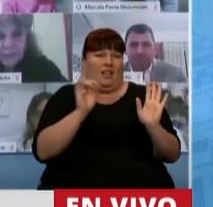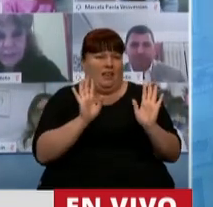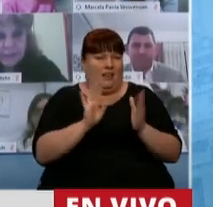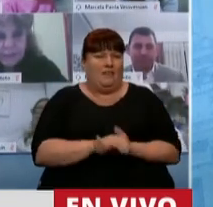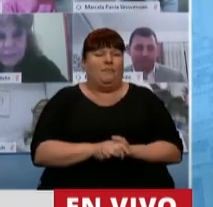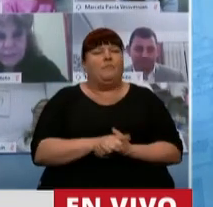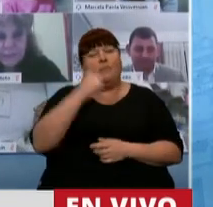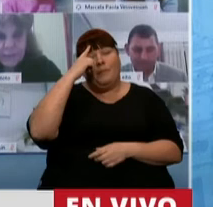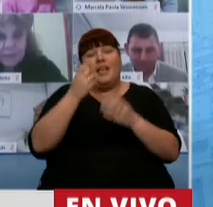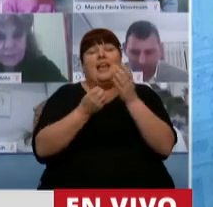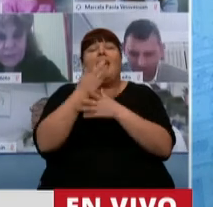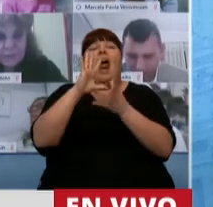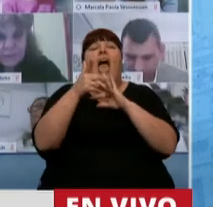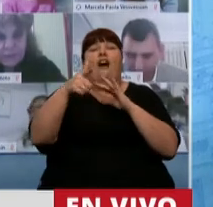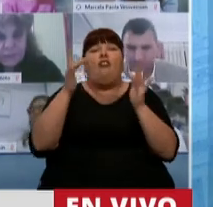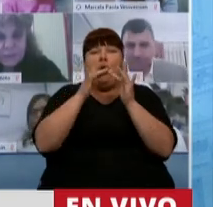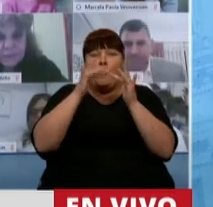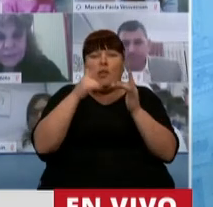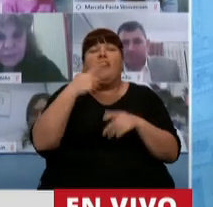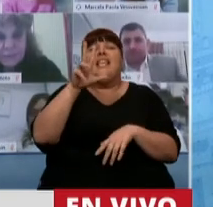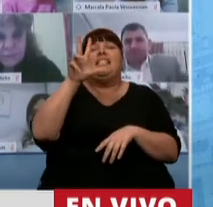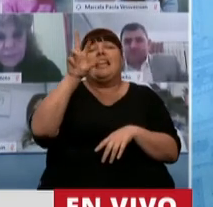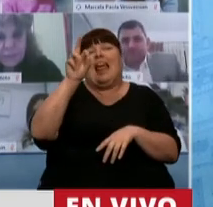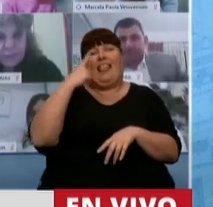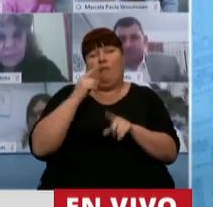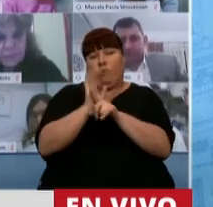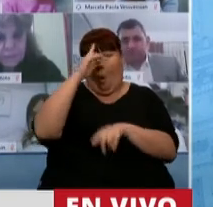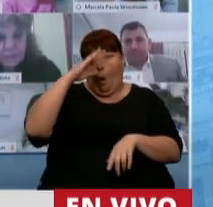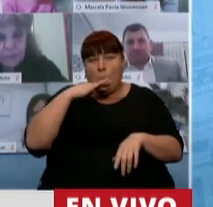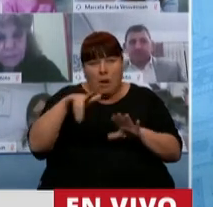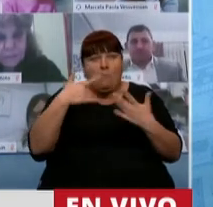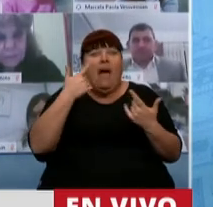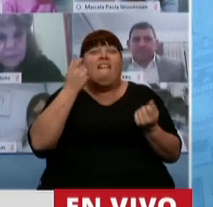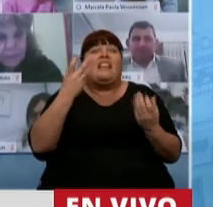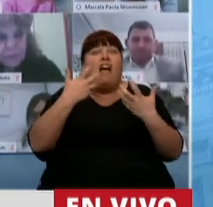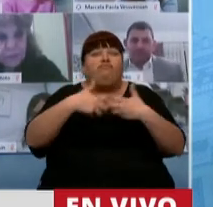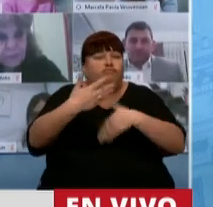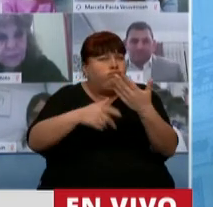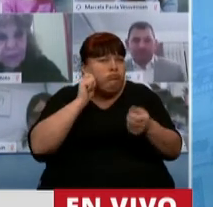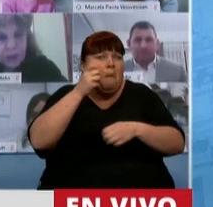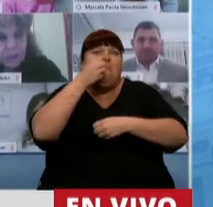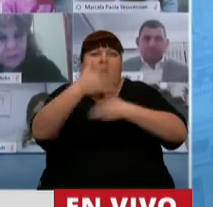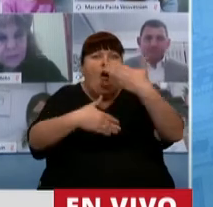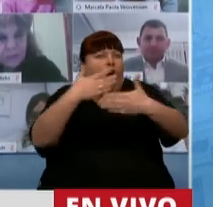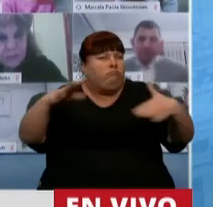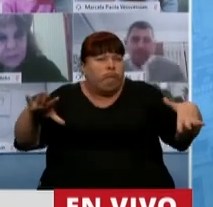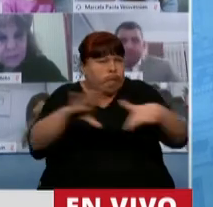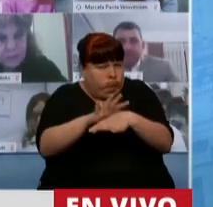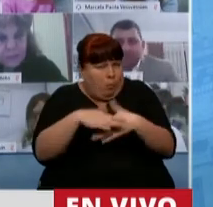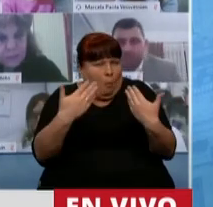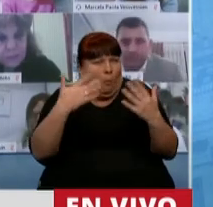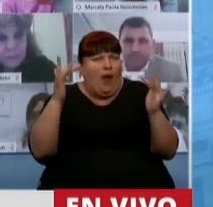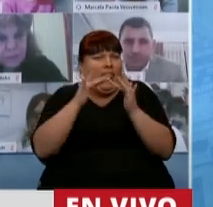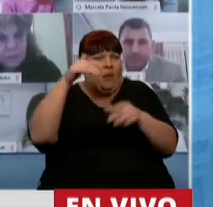se creó este método, se dijo, por 30 días para ver si se podía funcionar, se fue perfeccionando, está perfectamente